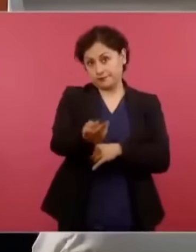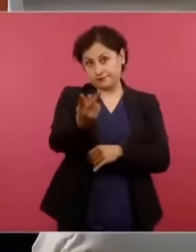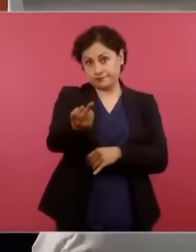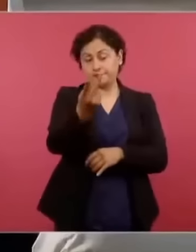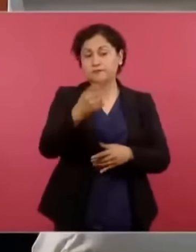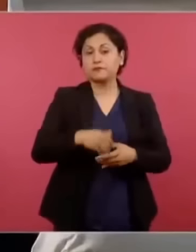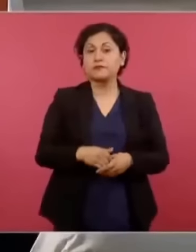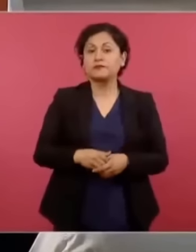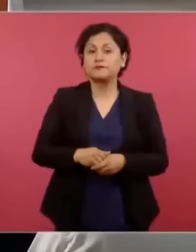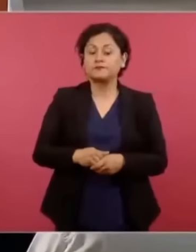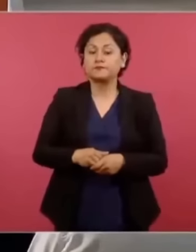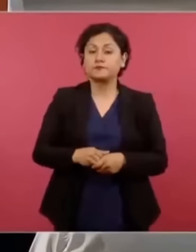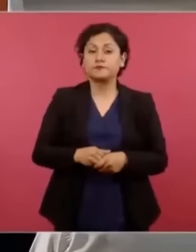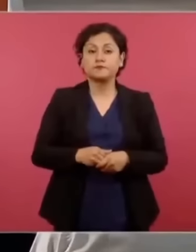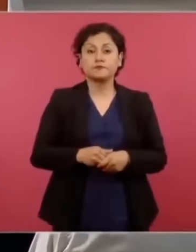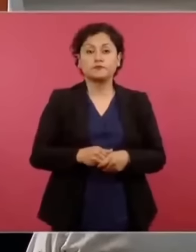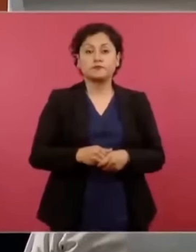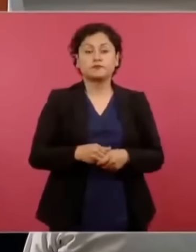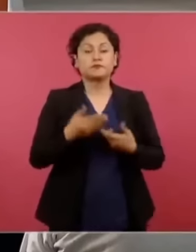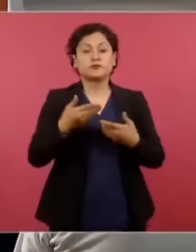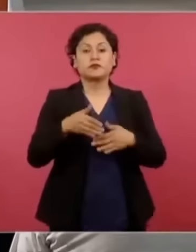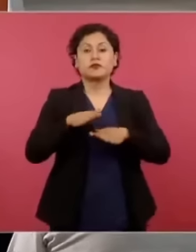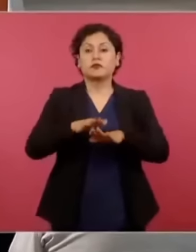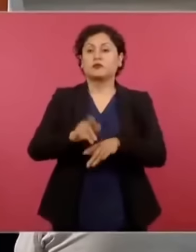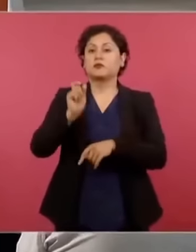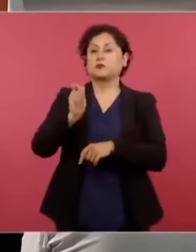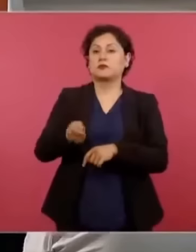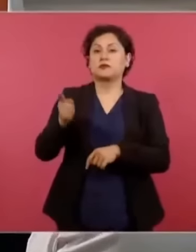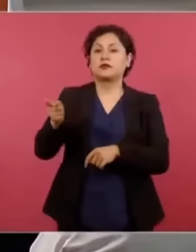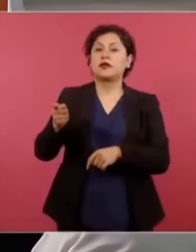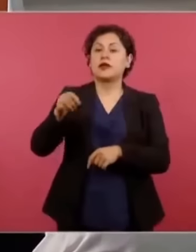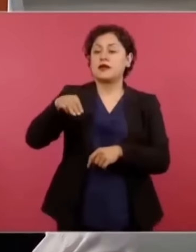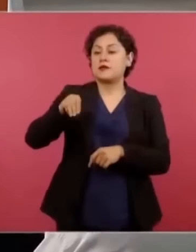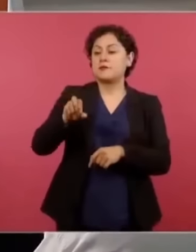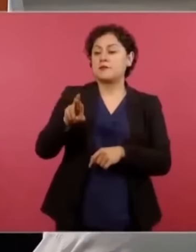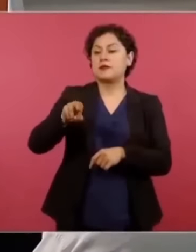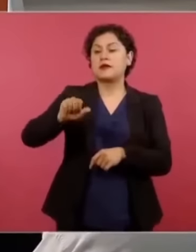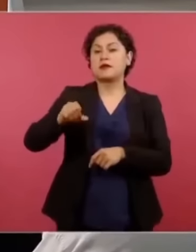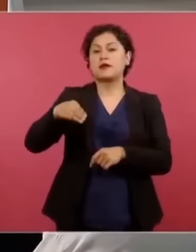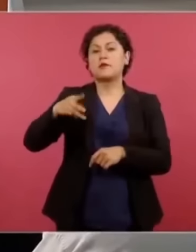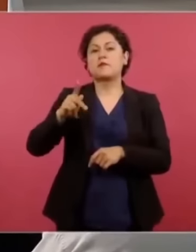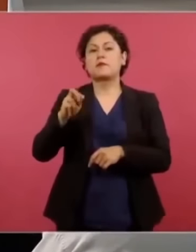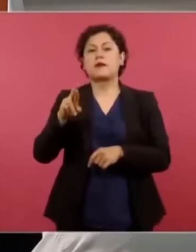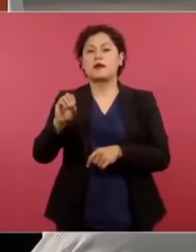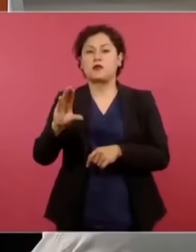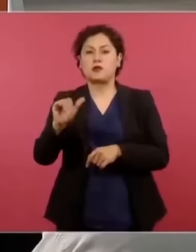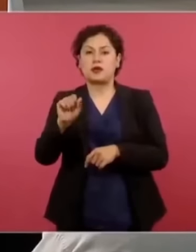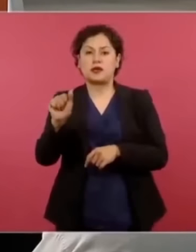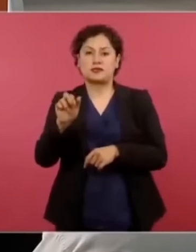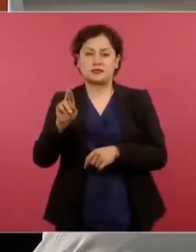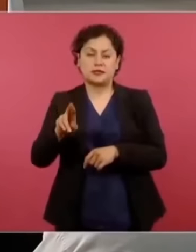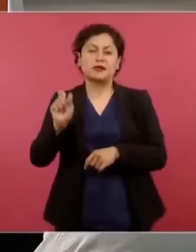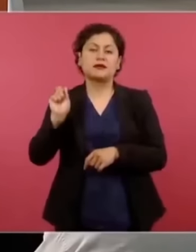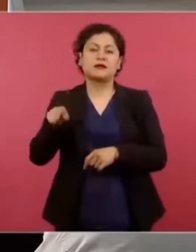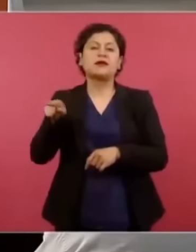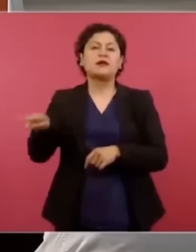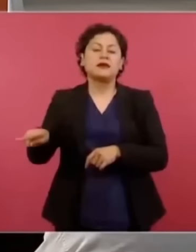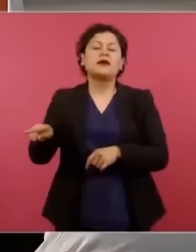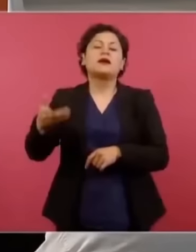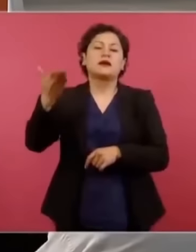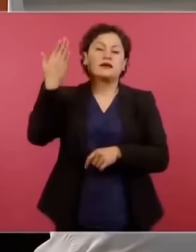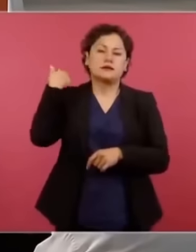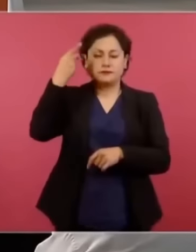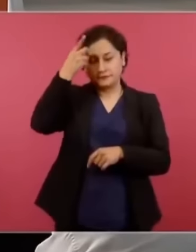El caso de Mario Amparo Cazar, que aquí ya se expuso por parte del director de Pemex, la situación de su pensión, todo esto que ha